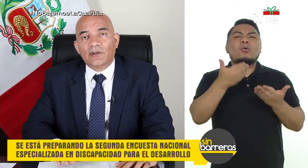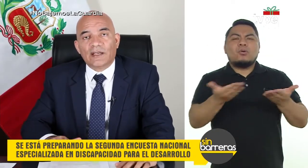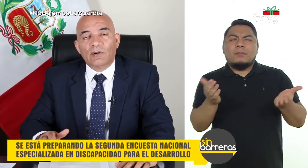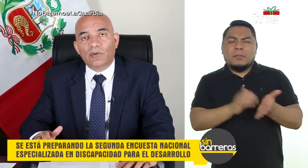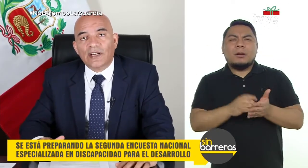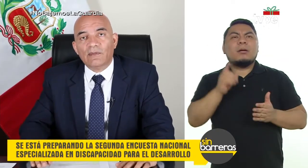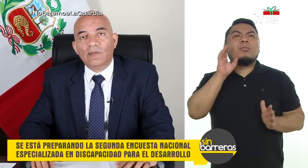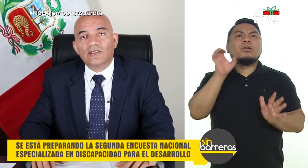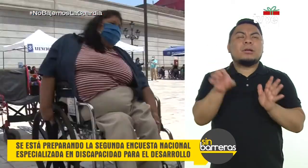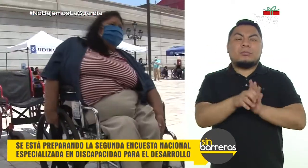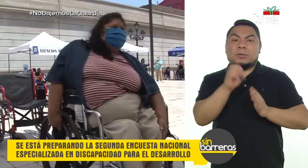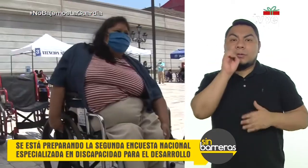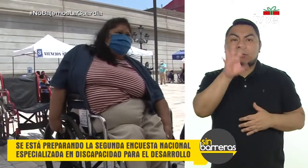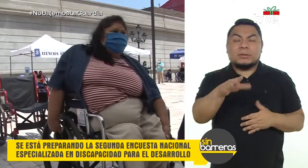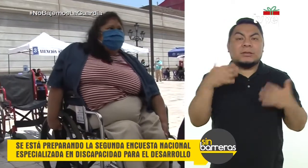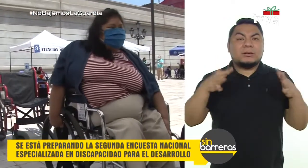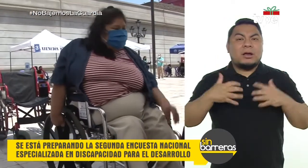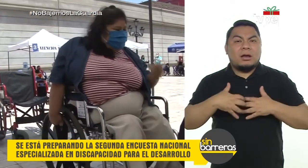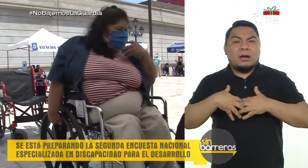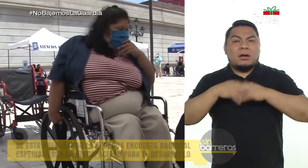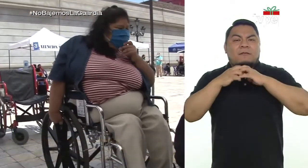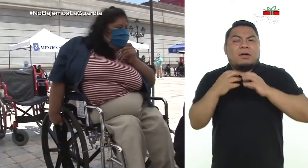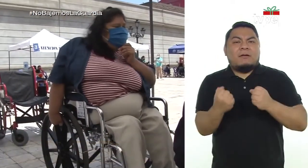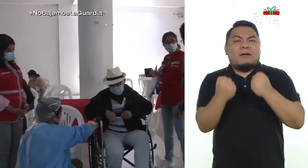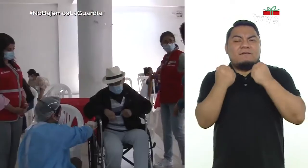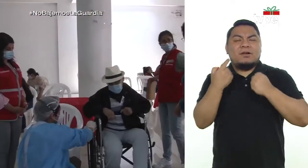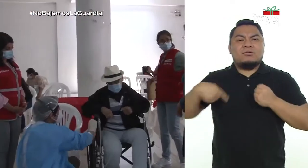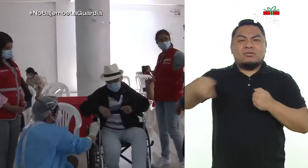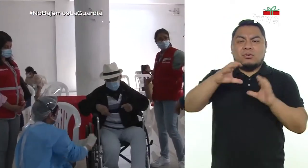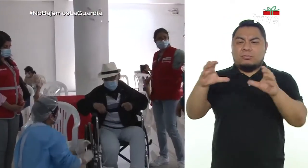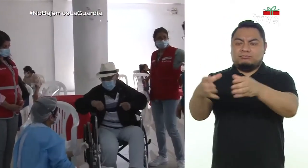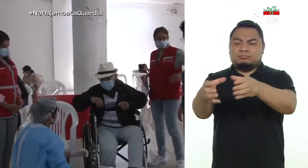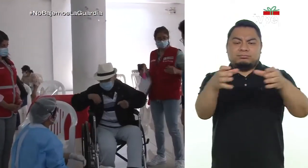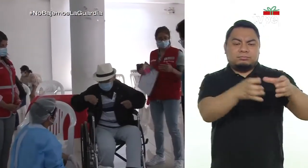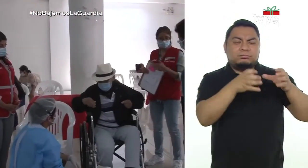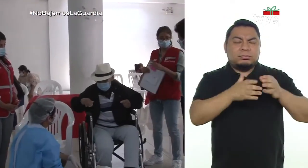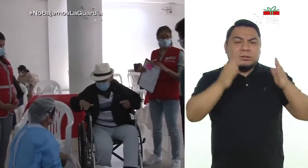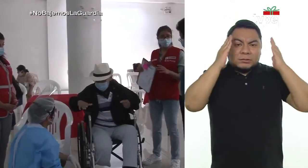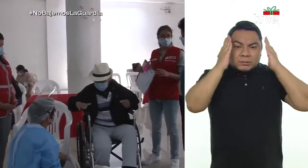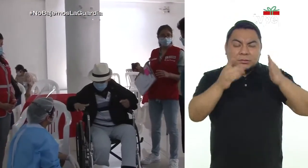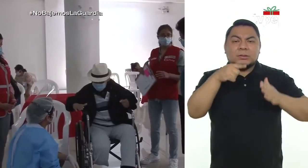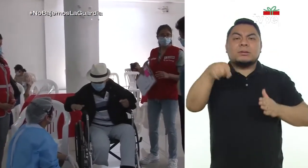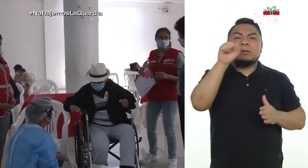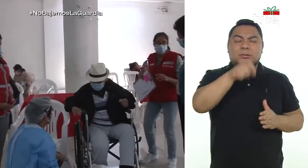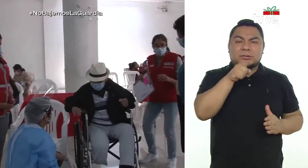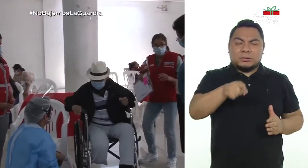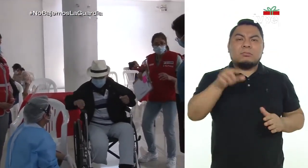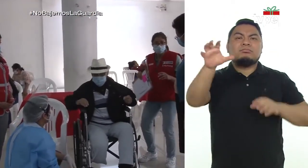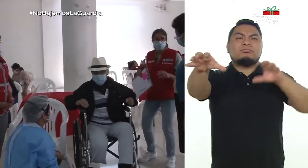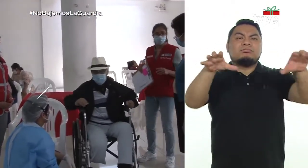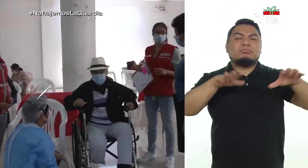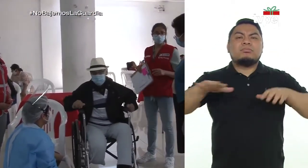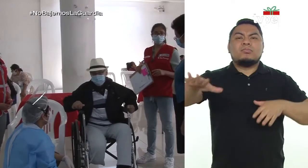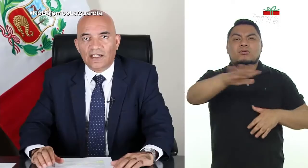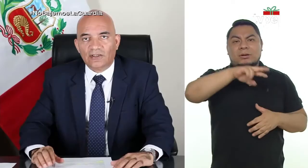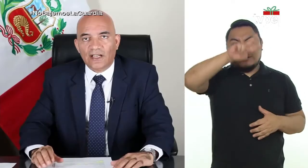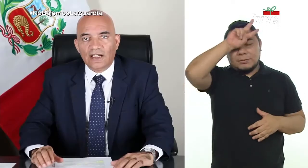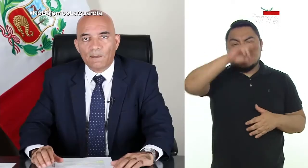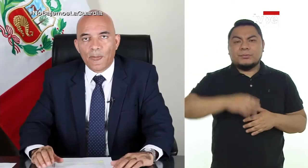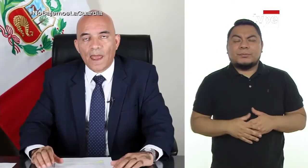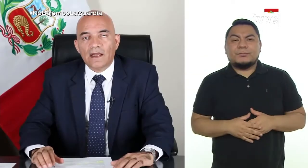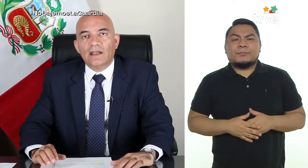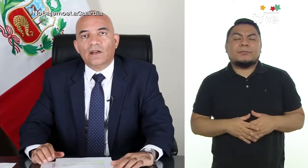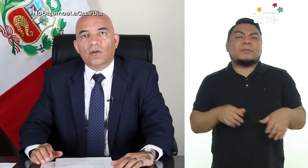cosas más, por ejemplo, podríamos mencionar que estamos fortaleciendo los centros de coordinación regional, que son nuestros órganos desconcentrados a nivel